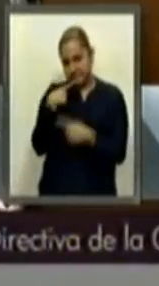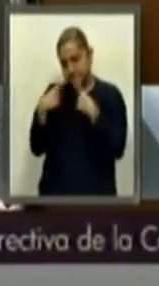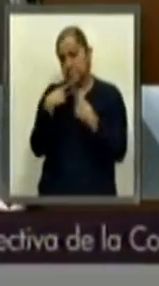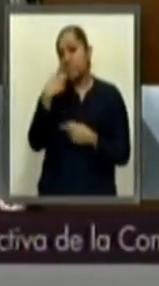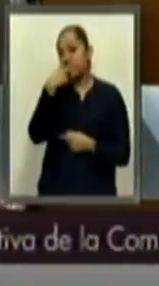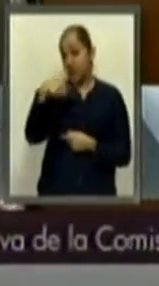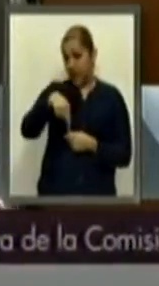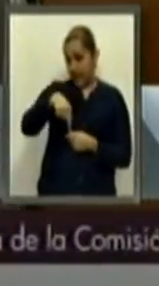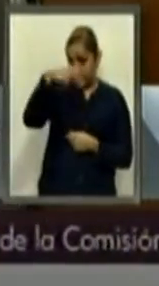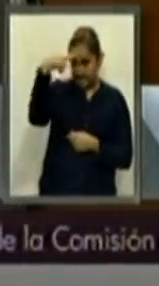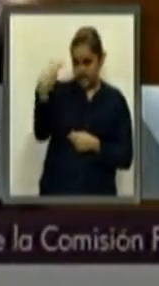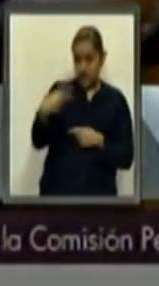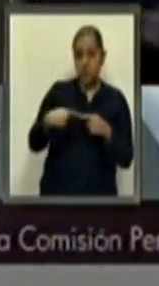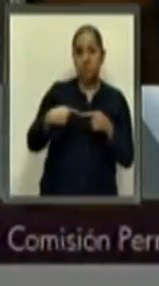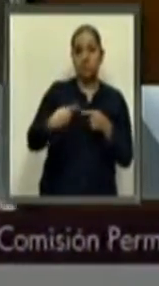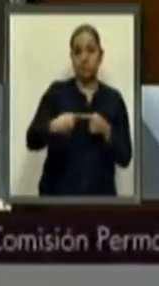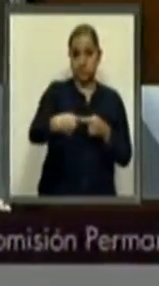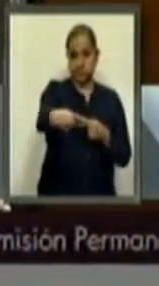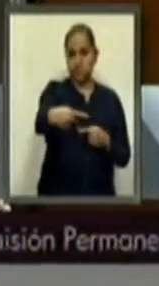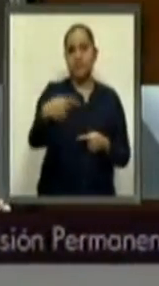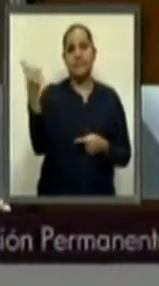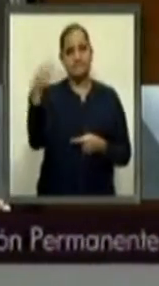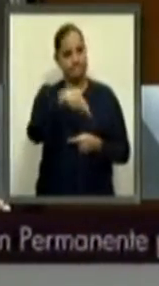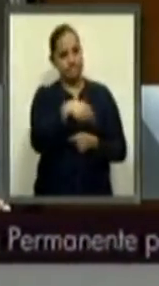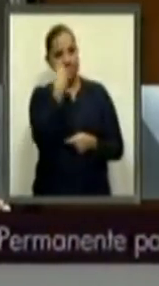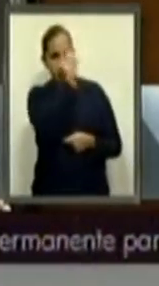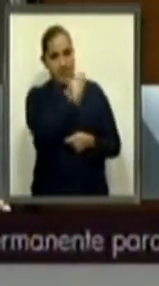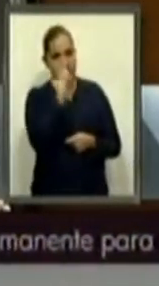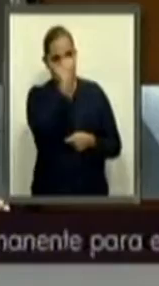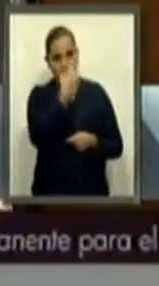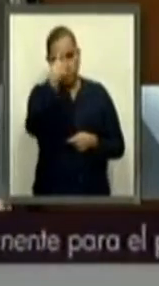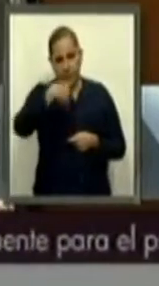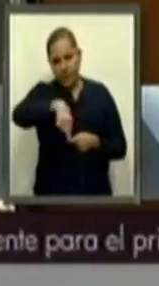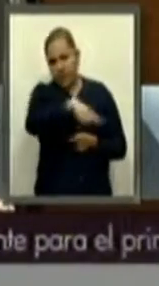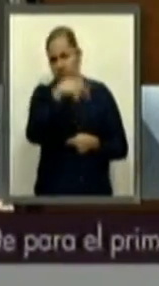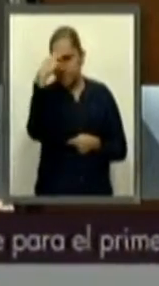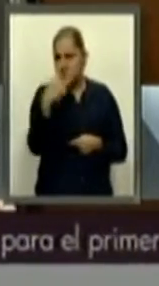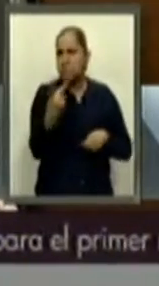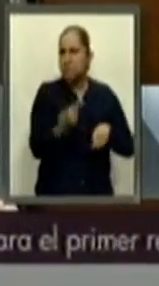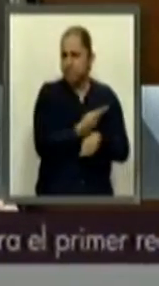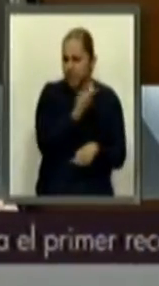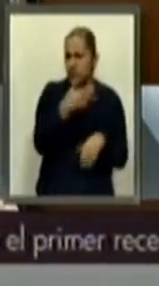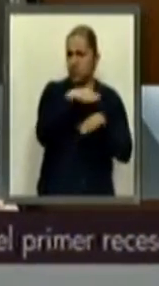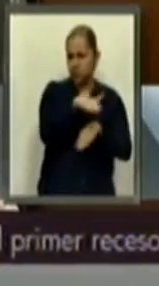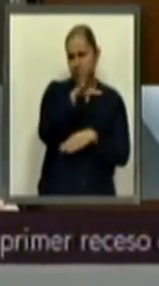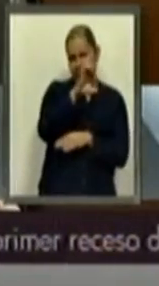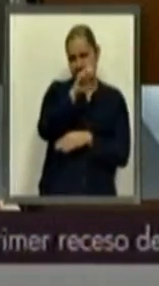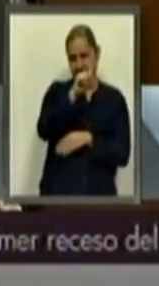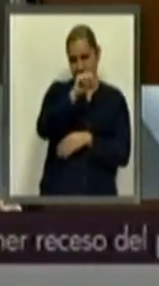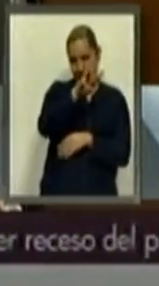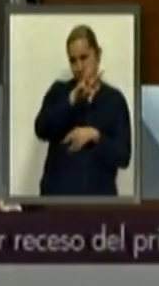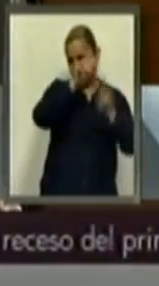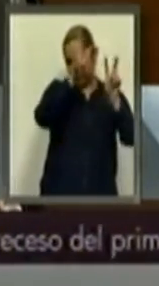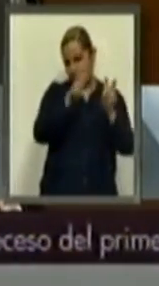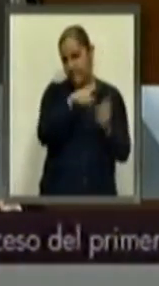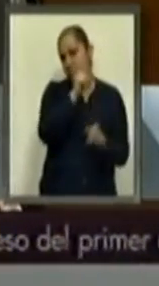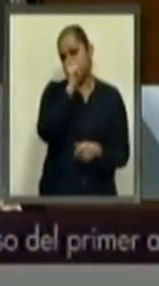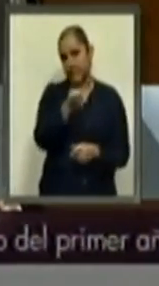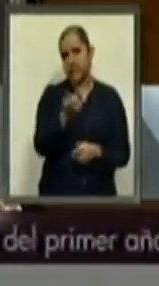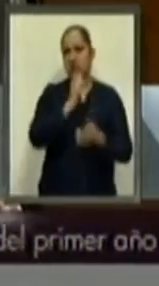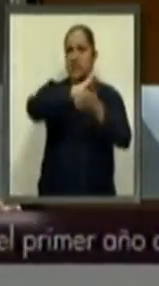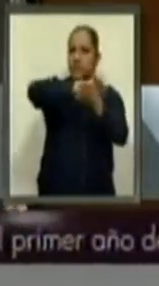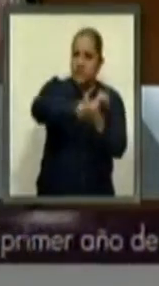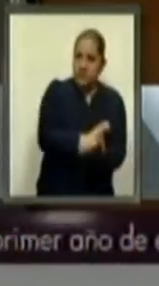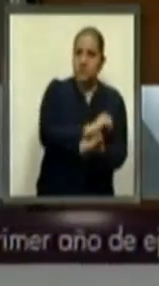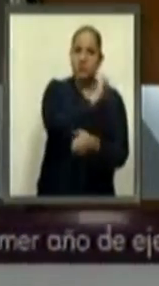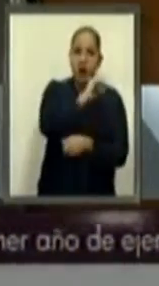dentro de muy poco, no solamente en el tema de CEDAO, de la eliminación de todo tipo de discriminación en contra de